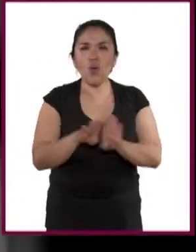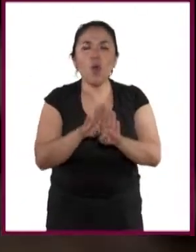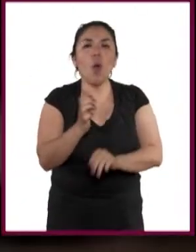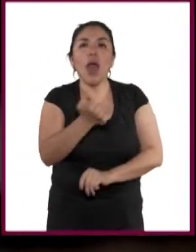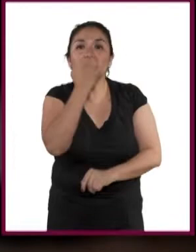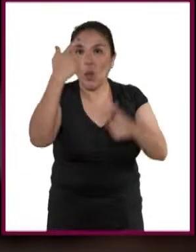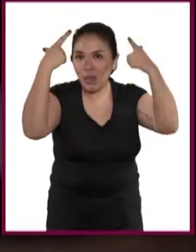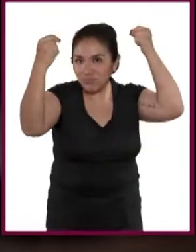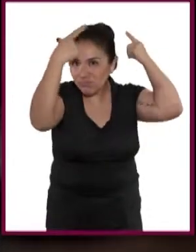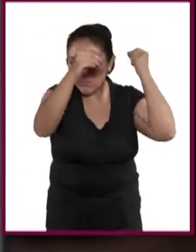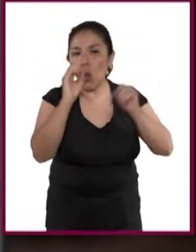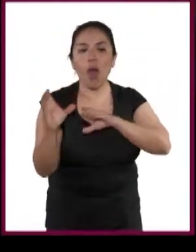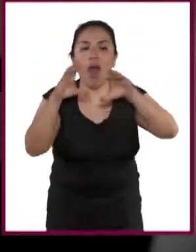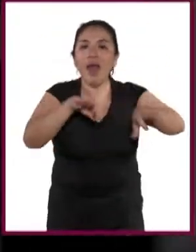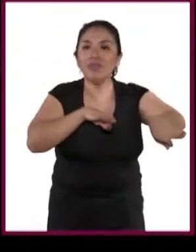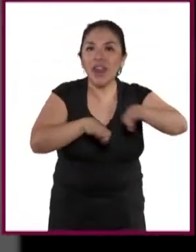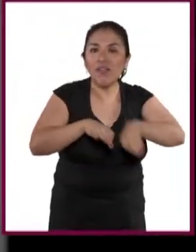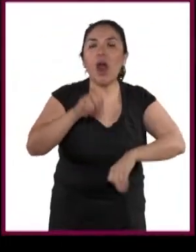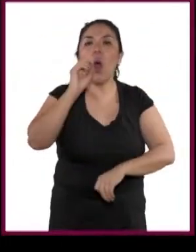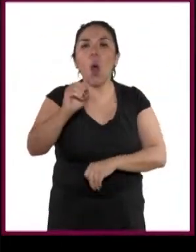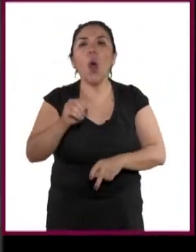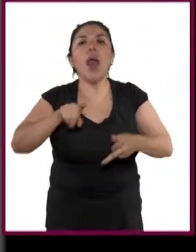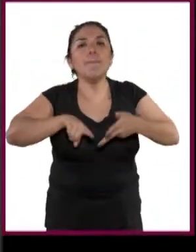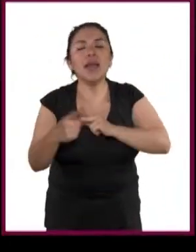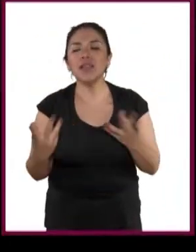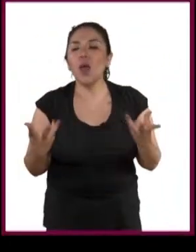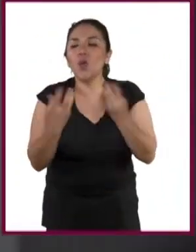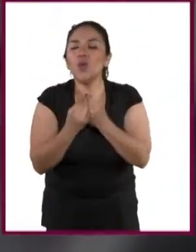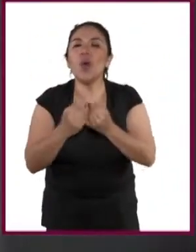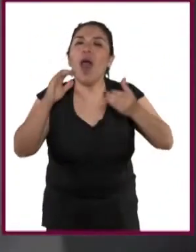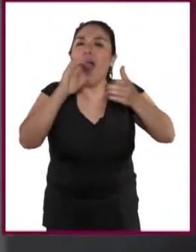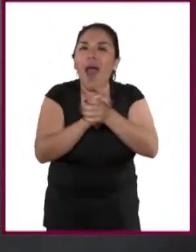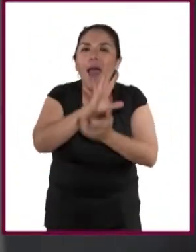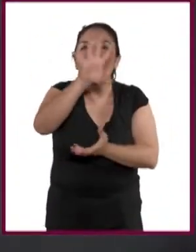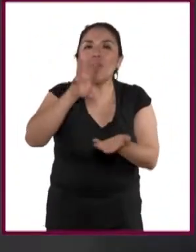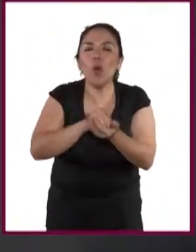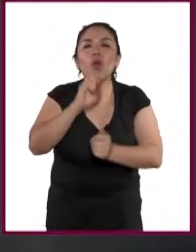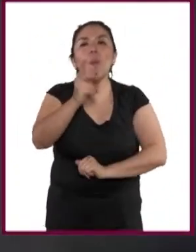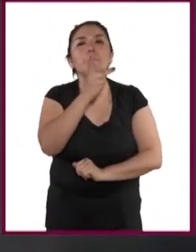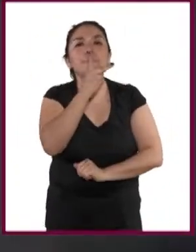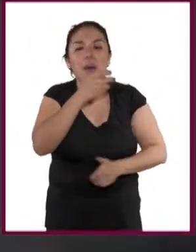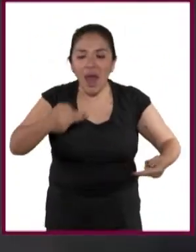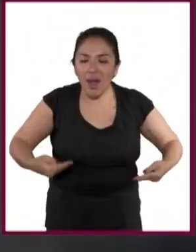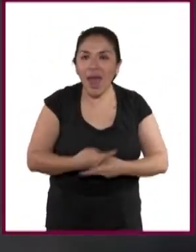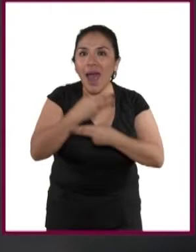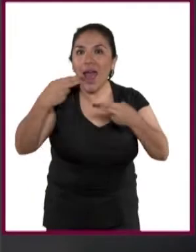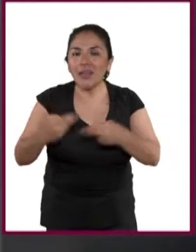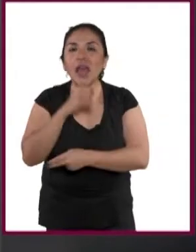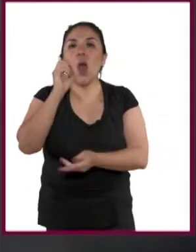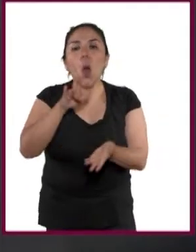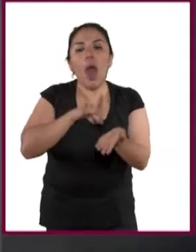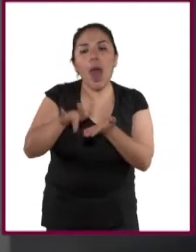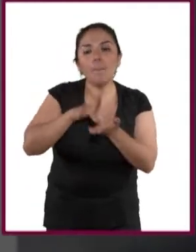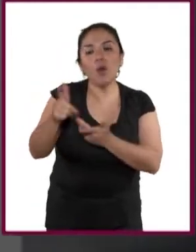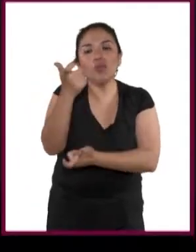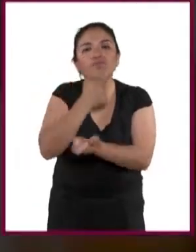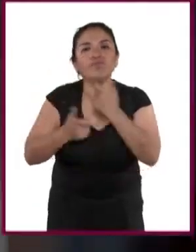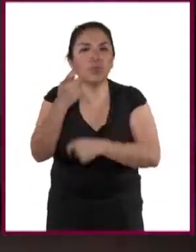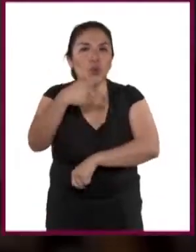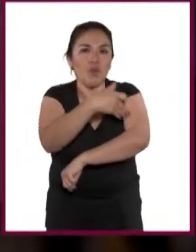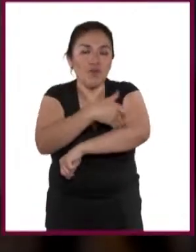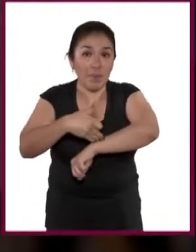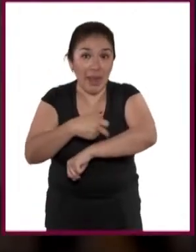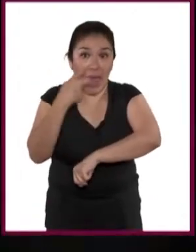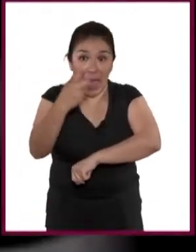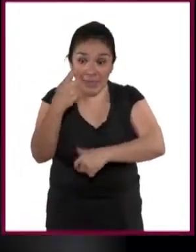conseguir trabajo, comenzar una vida en pareja, matrimonio, paternidad, apoyo al entorno familiar.